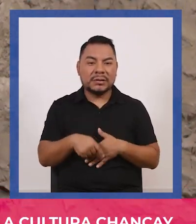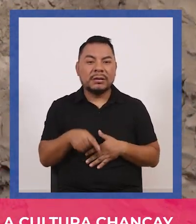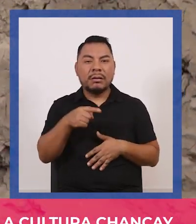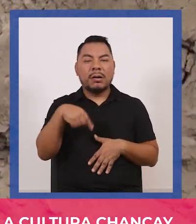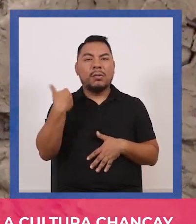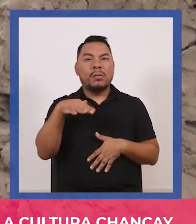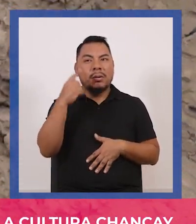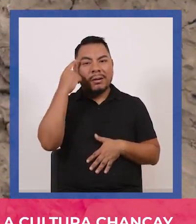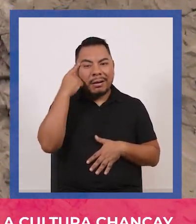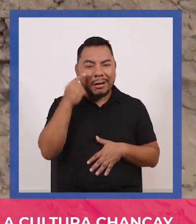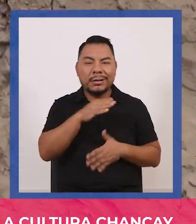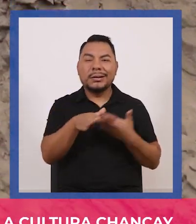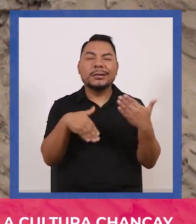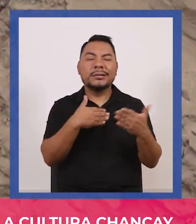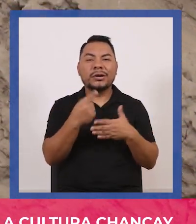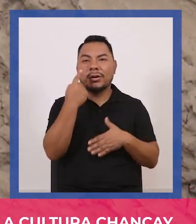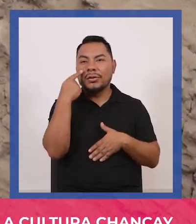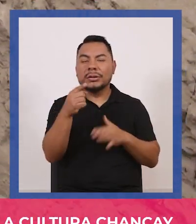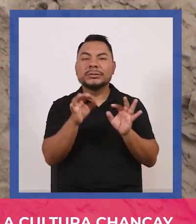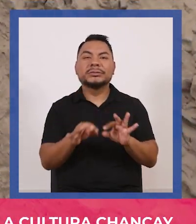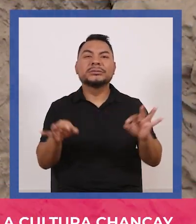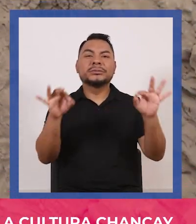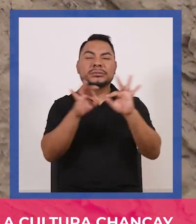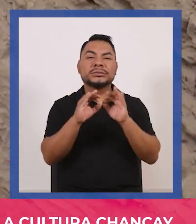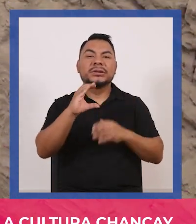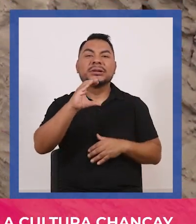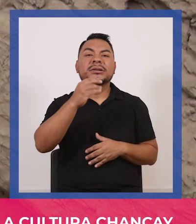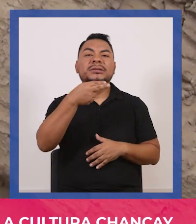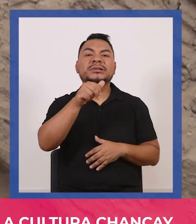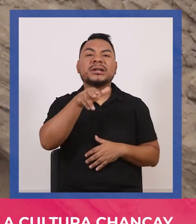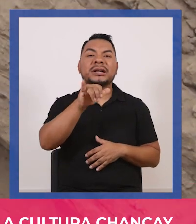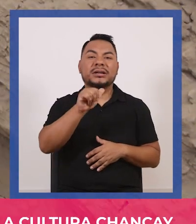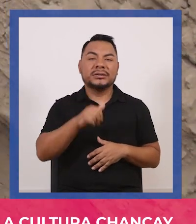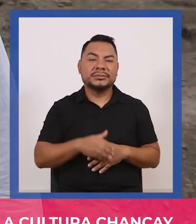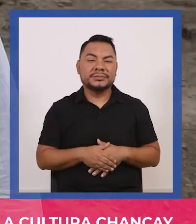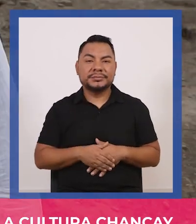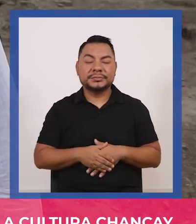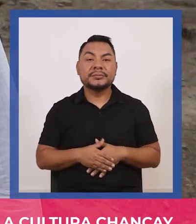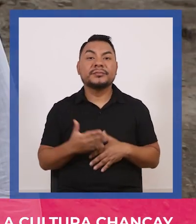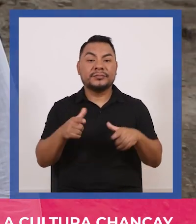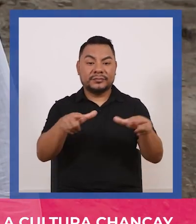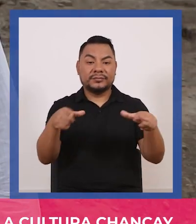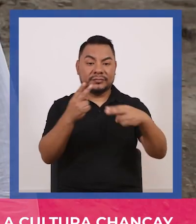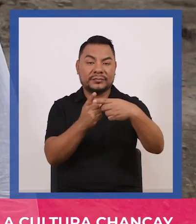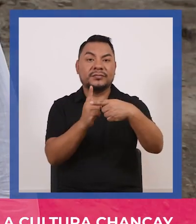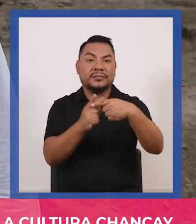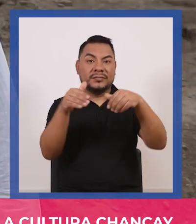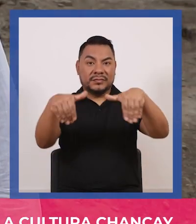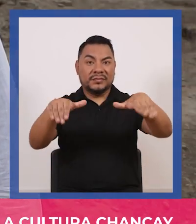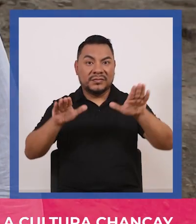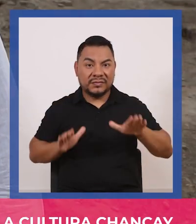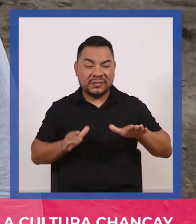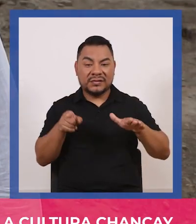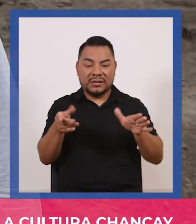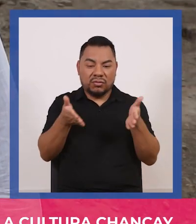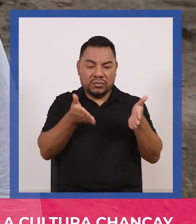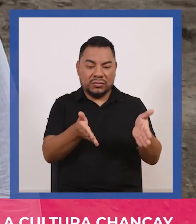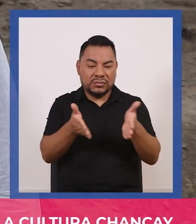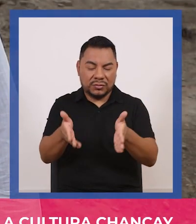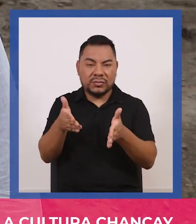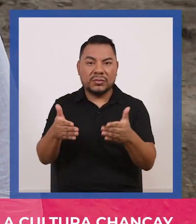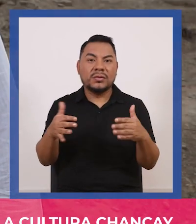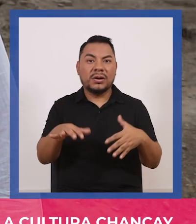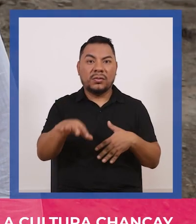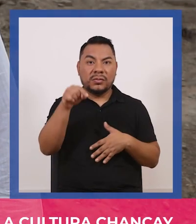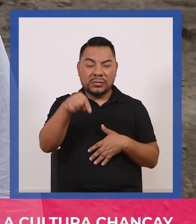replantear todo lo que se conocía sobre la importancia de la chacana de las áreas funerarias o cementerios nos permite